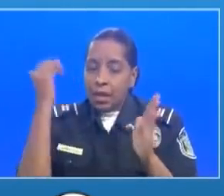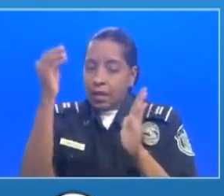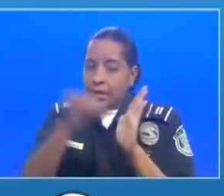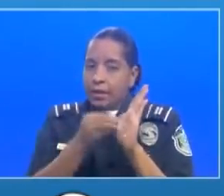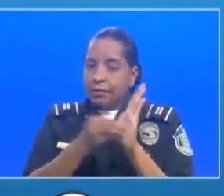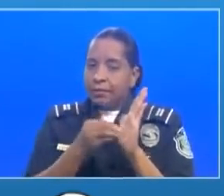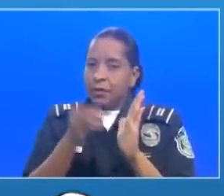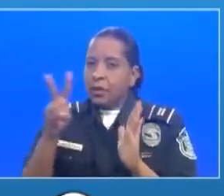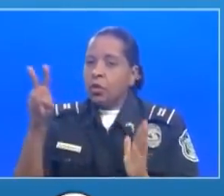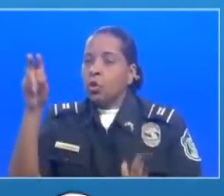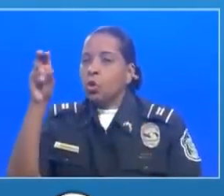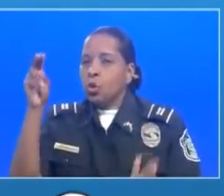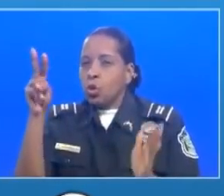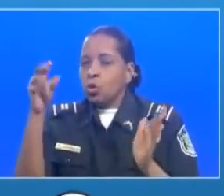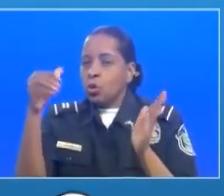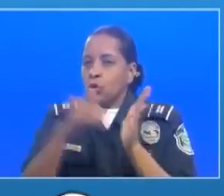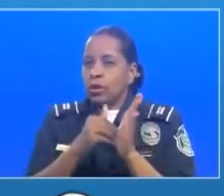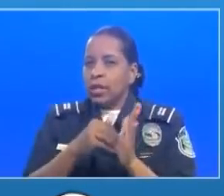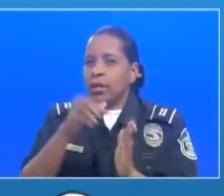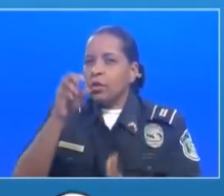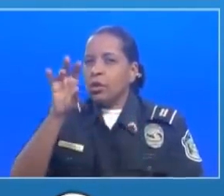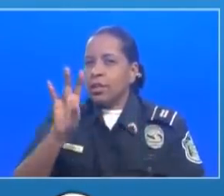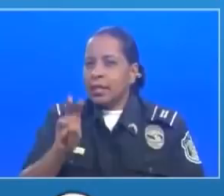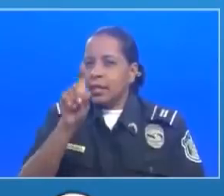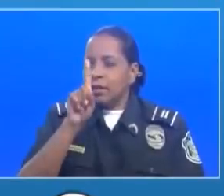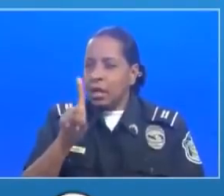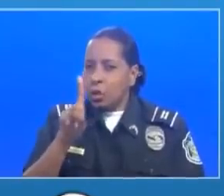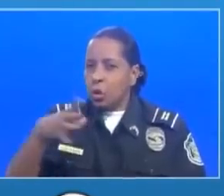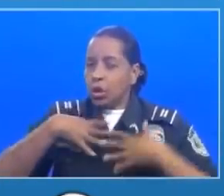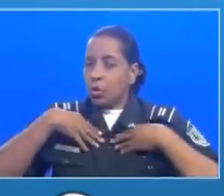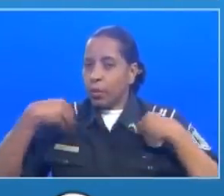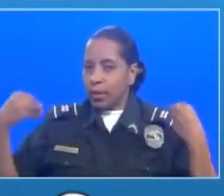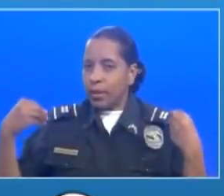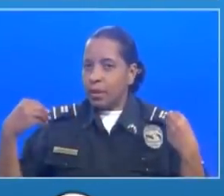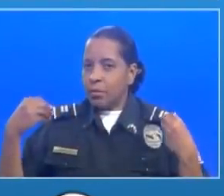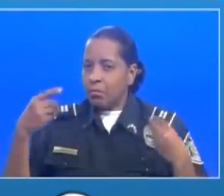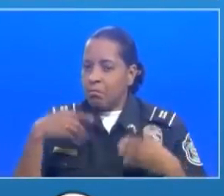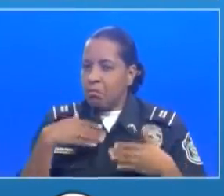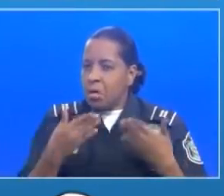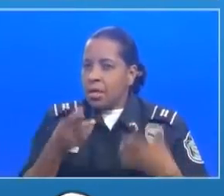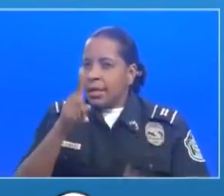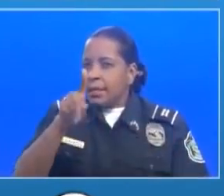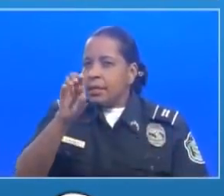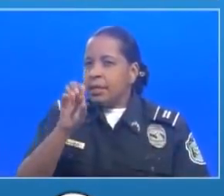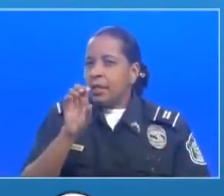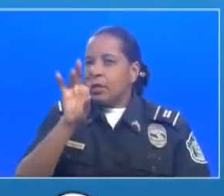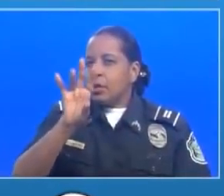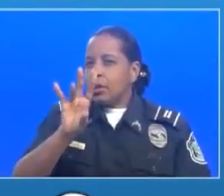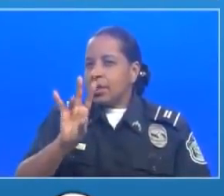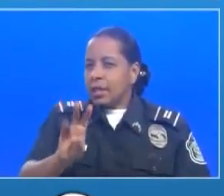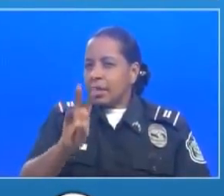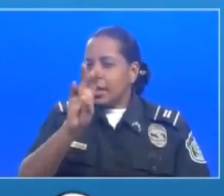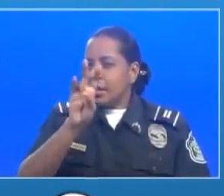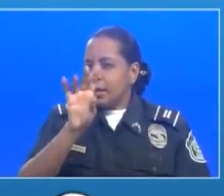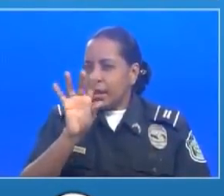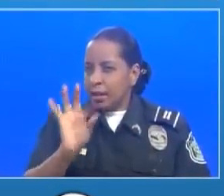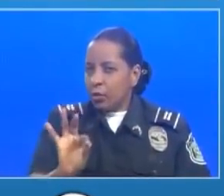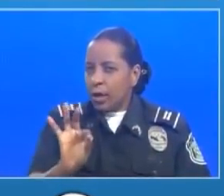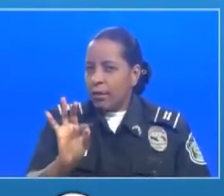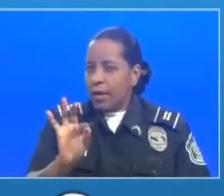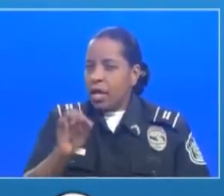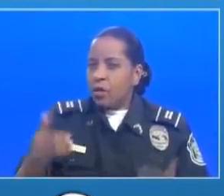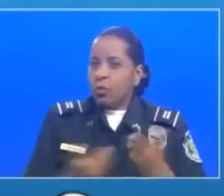271 recuperados y se han detectado 174 nuevos casos,